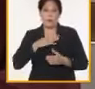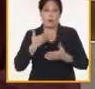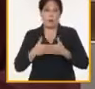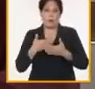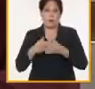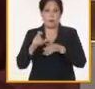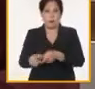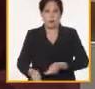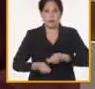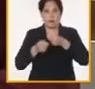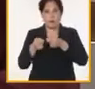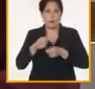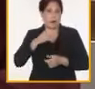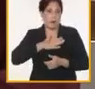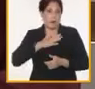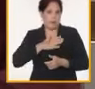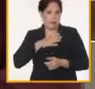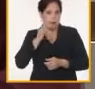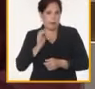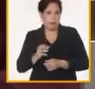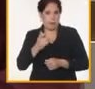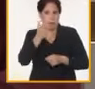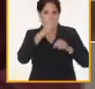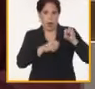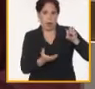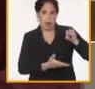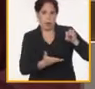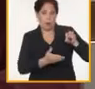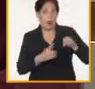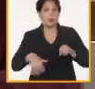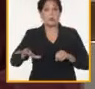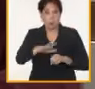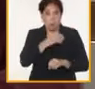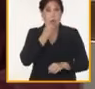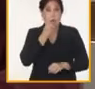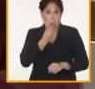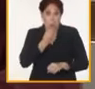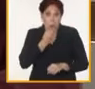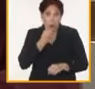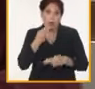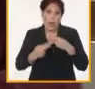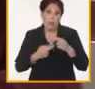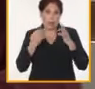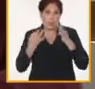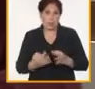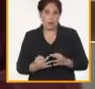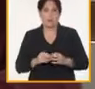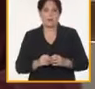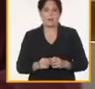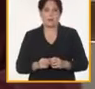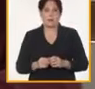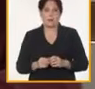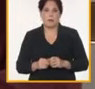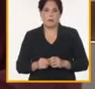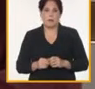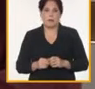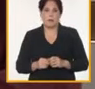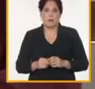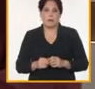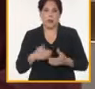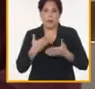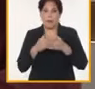agricultura de las propias empresas de Azcuba y de todo el que tiene posibilidades para hacerlo porque aún cuando no sean centros grandes